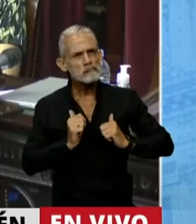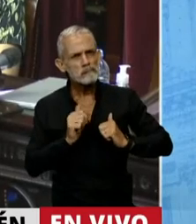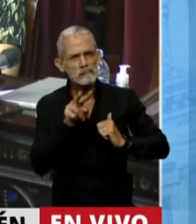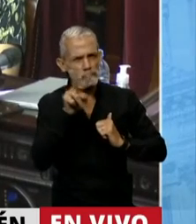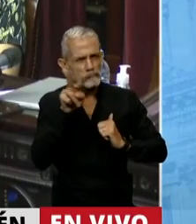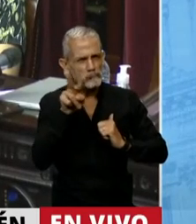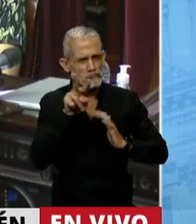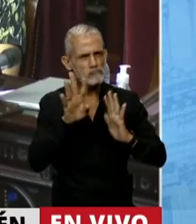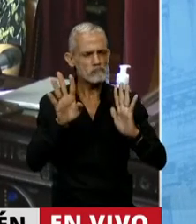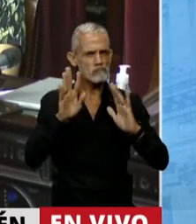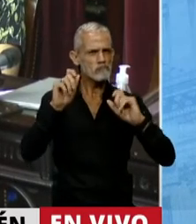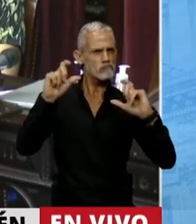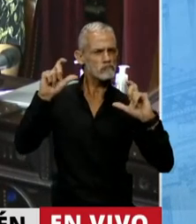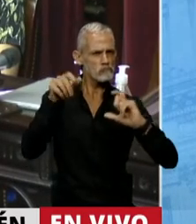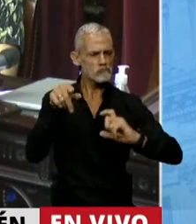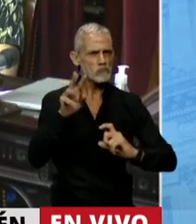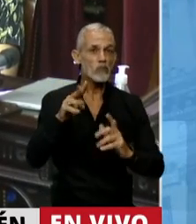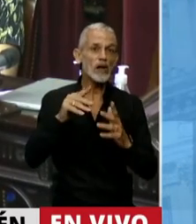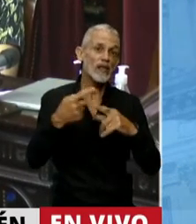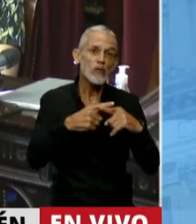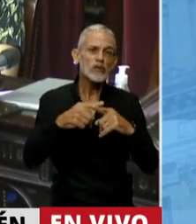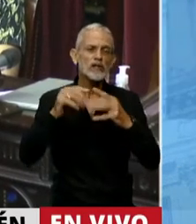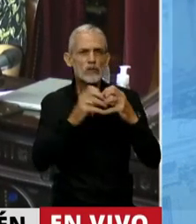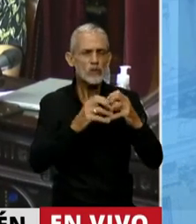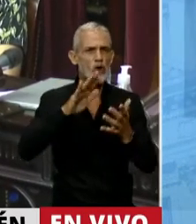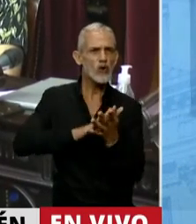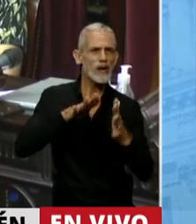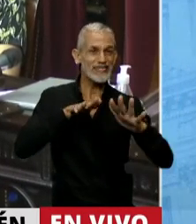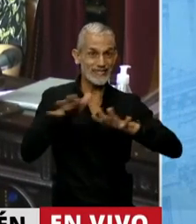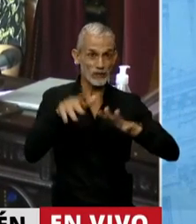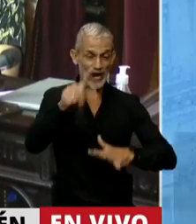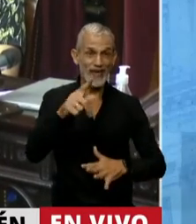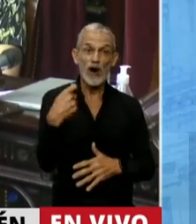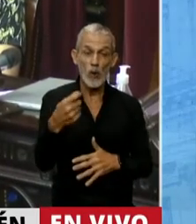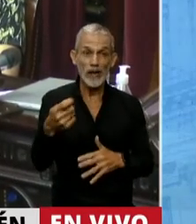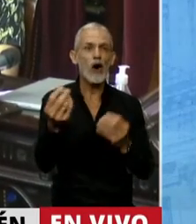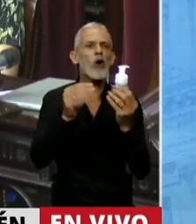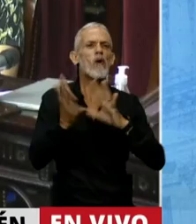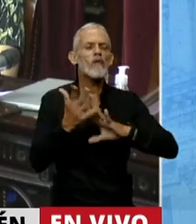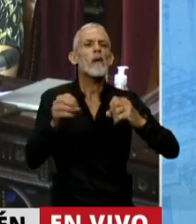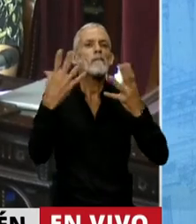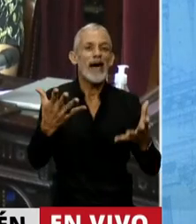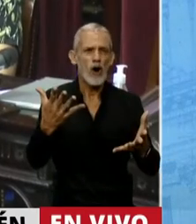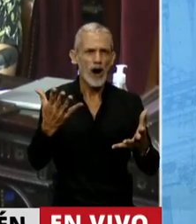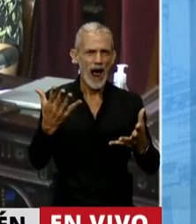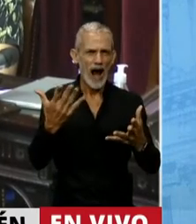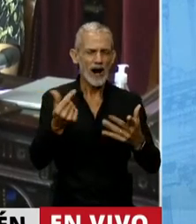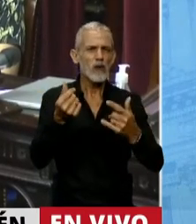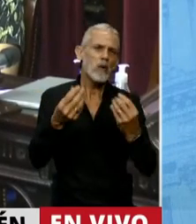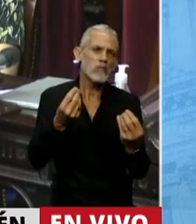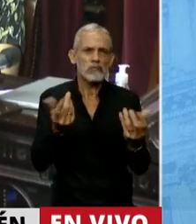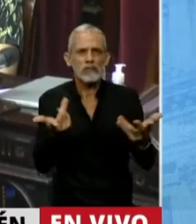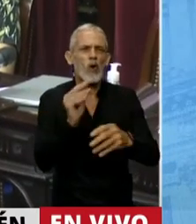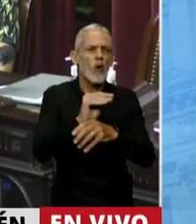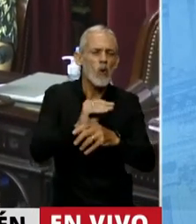en el que en lugar de hablar y discutir sobre la situación de los jubilados y de qué manera mejorarle sus prestaciones, muchos